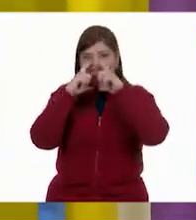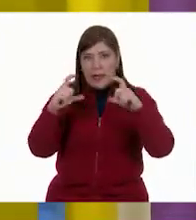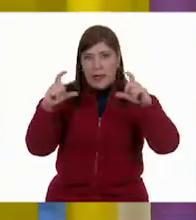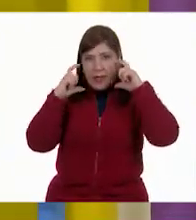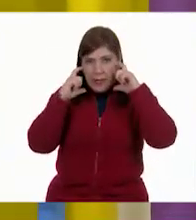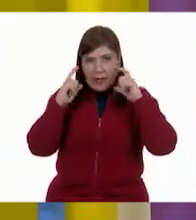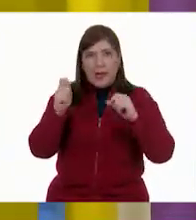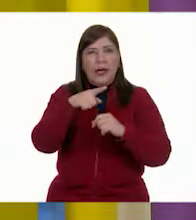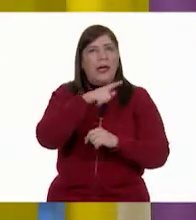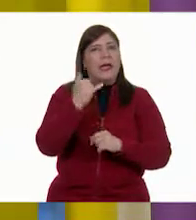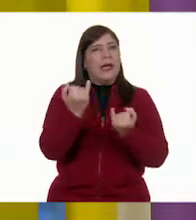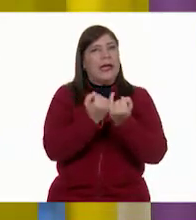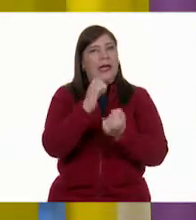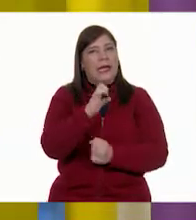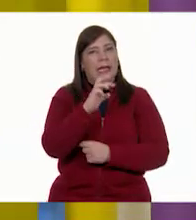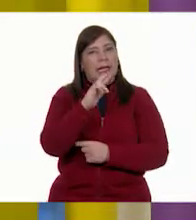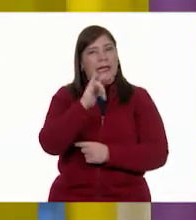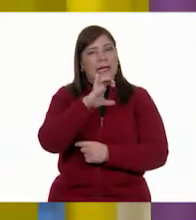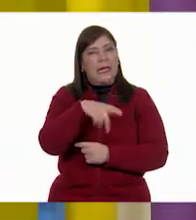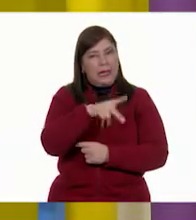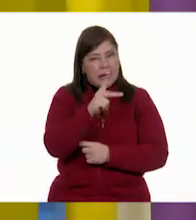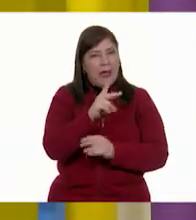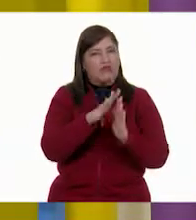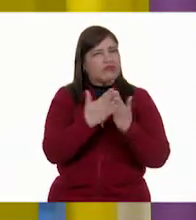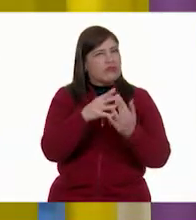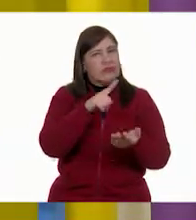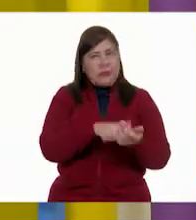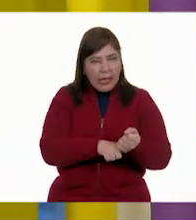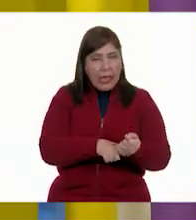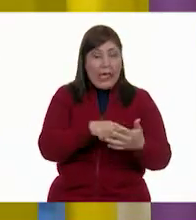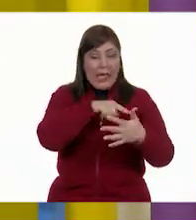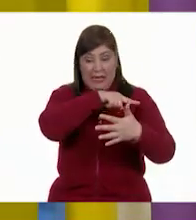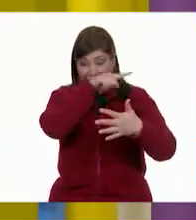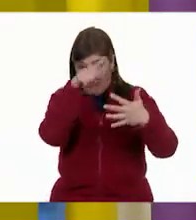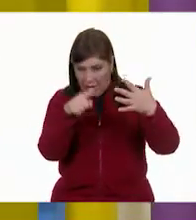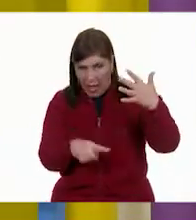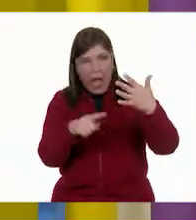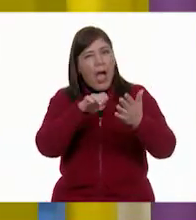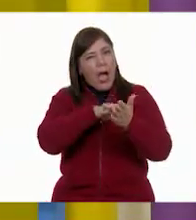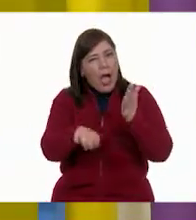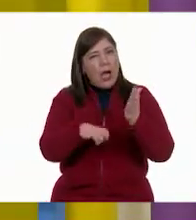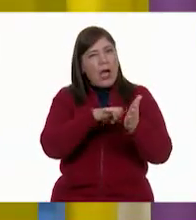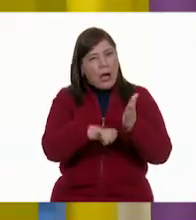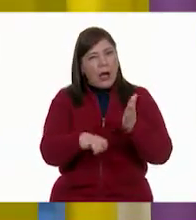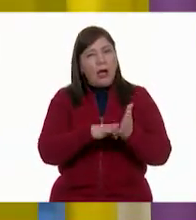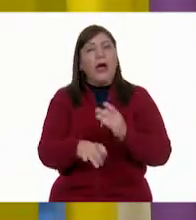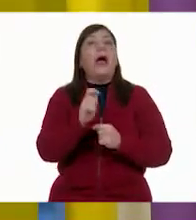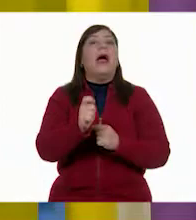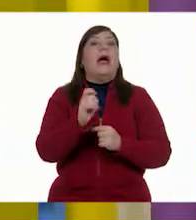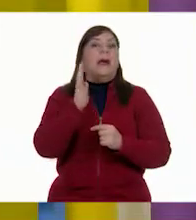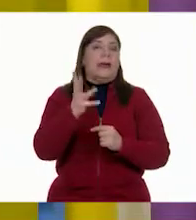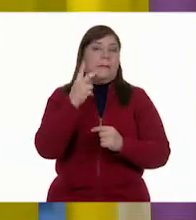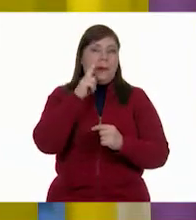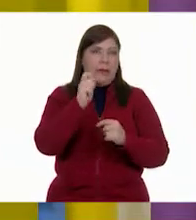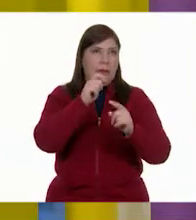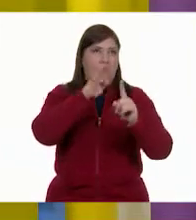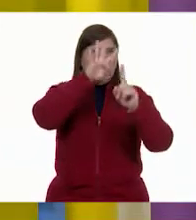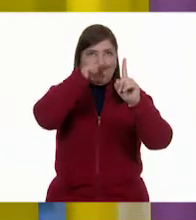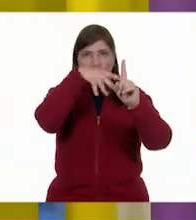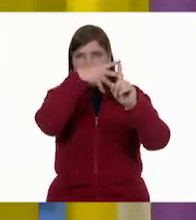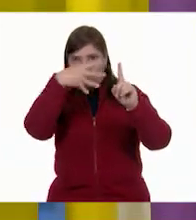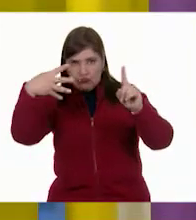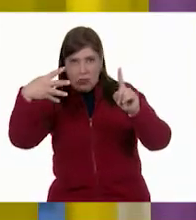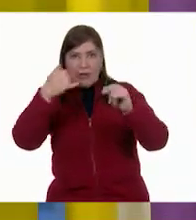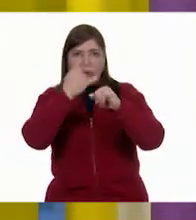Eric con lo de los libros. Muy bien. Toda esa información la hemos estado observando a través de tablas de datos y también de gráficas de